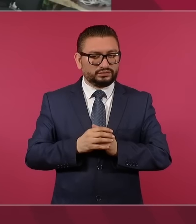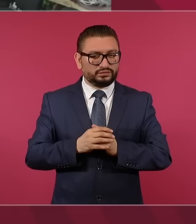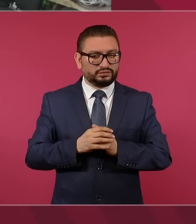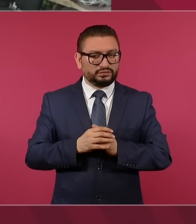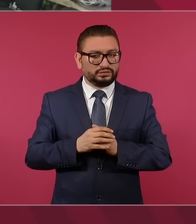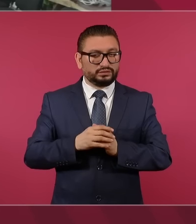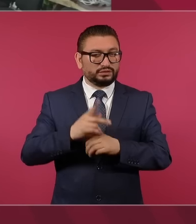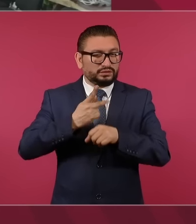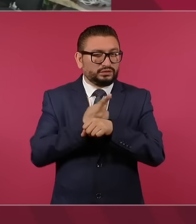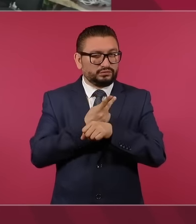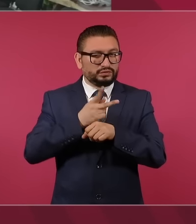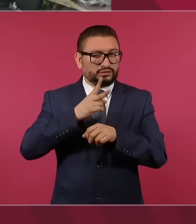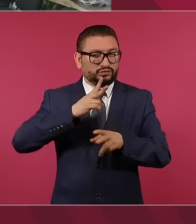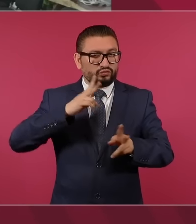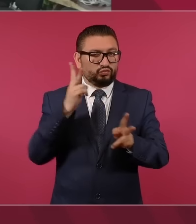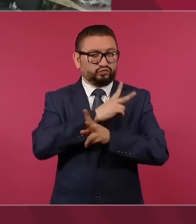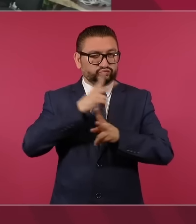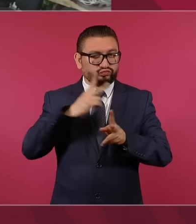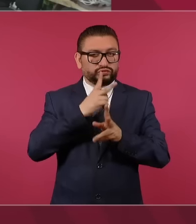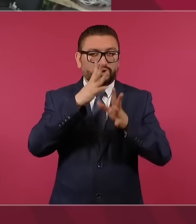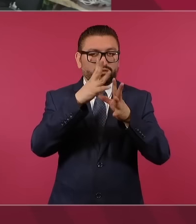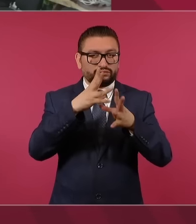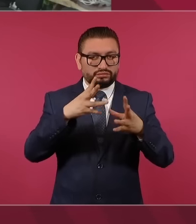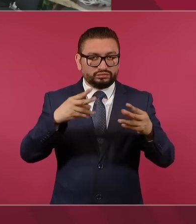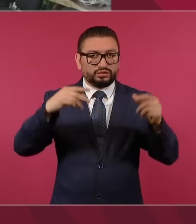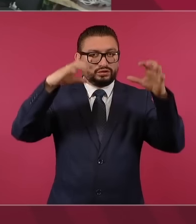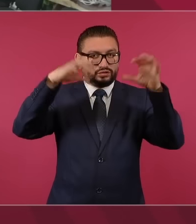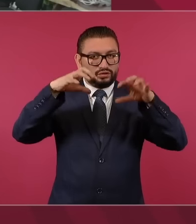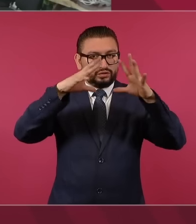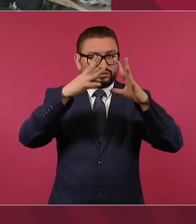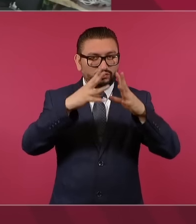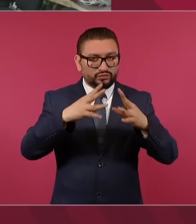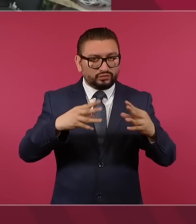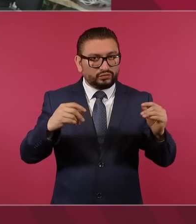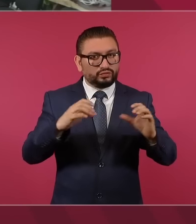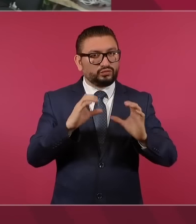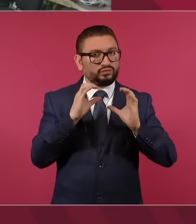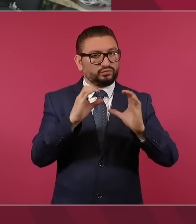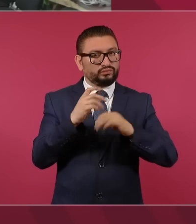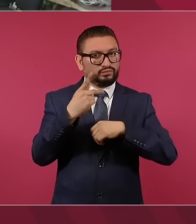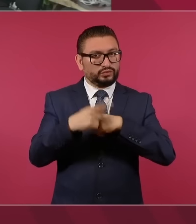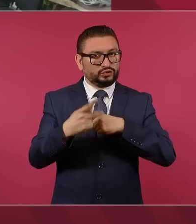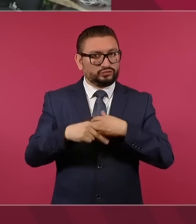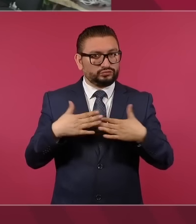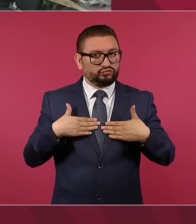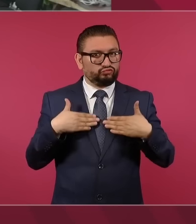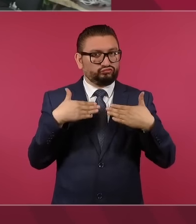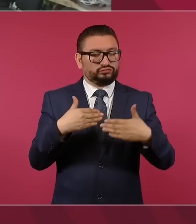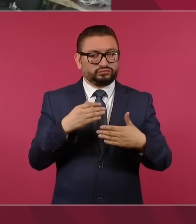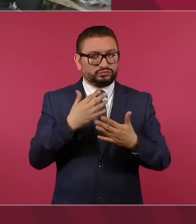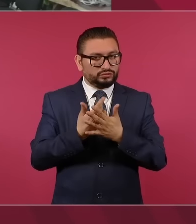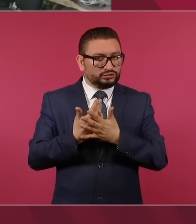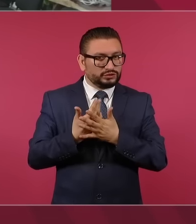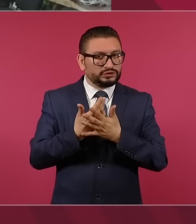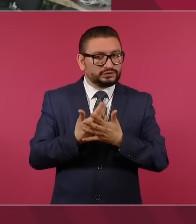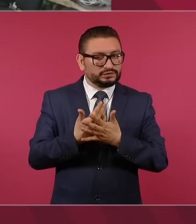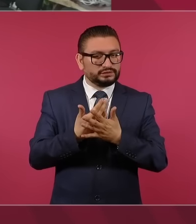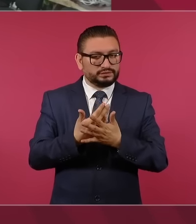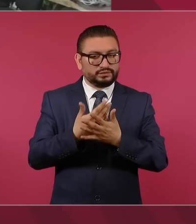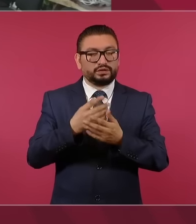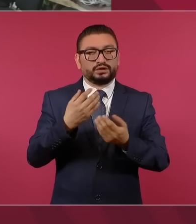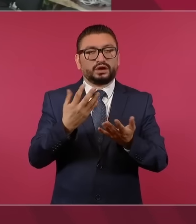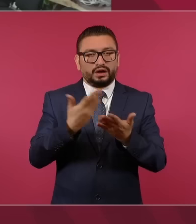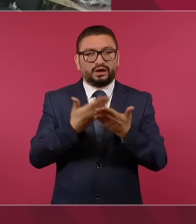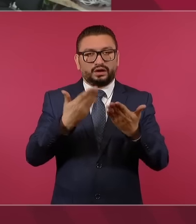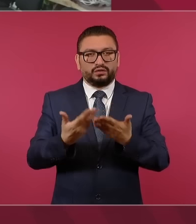que el viento cesó, que ya no habrá lluvia, y es un peligro tratar de componer un sublisto en el que le